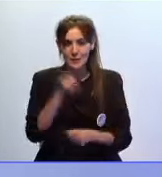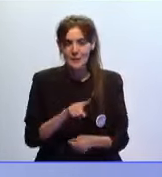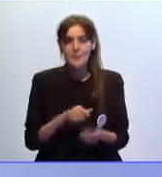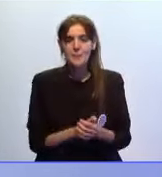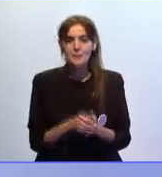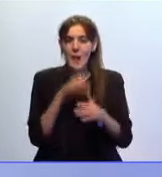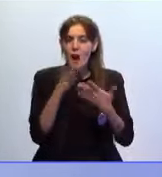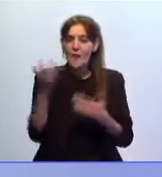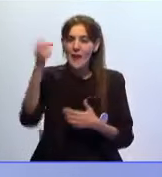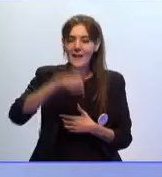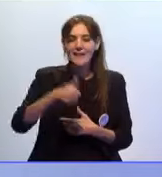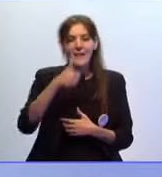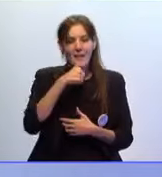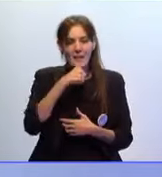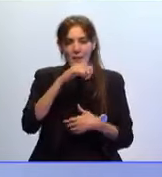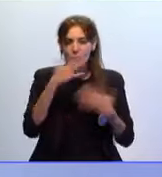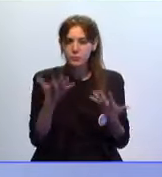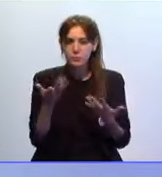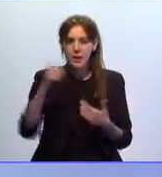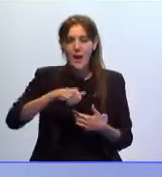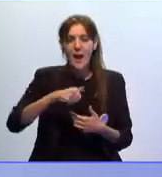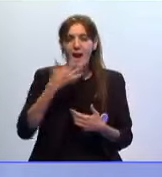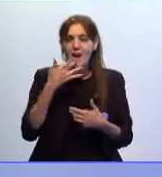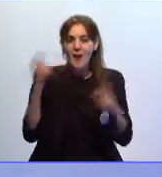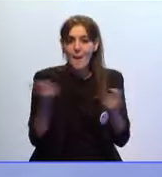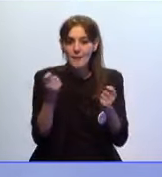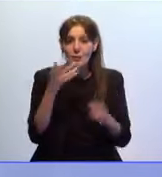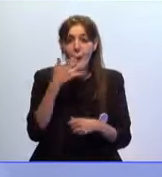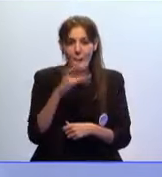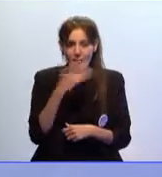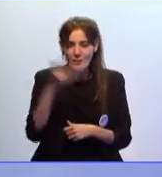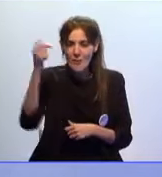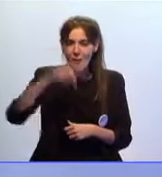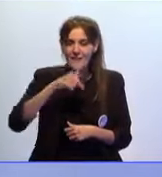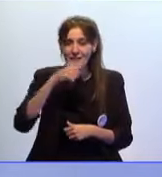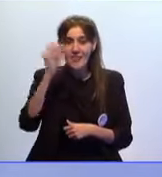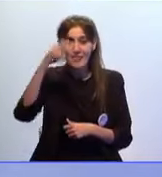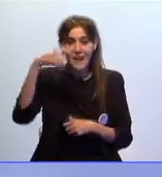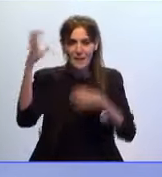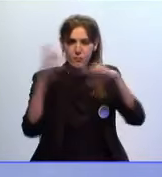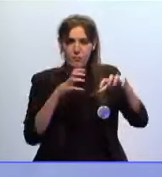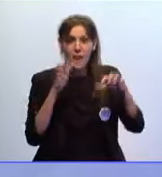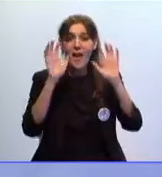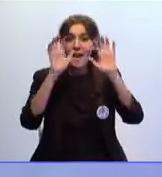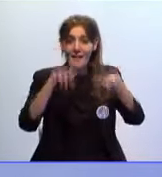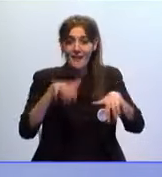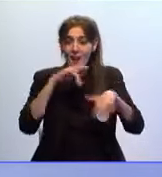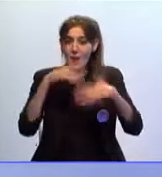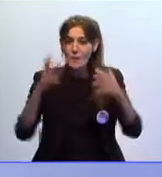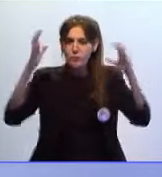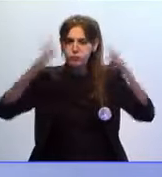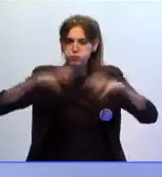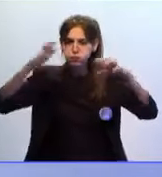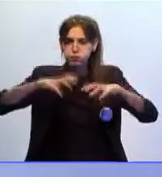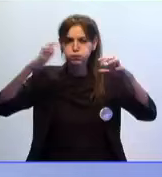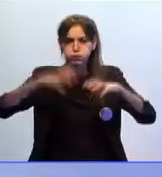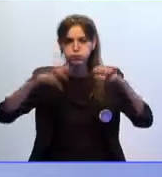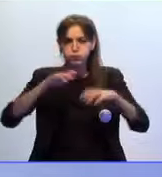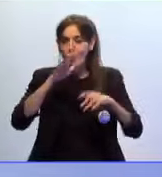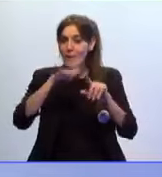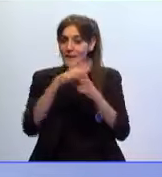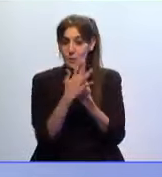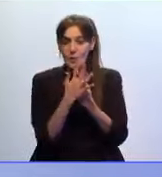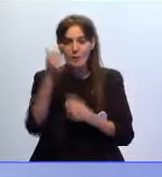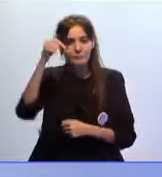Mientras tanto, aquí en Ceuta continuamos en alerta amarilla por la dana, que está sobre la provincia de Cádiz, donde ya llueve torrencialmente. Una